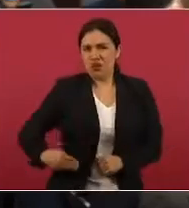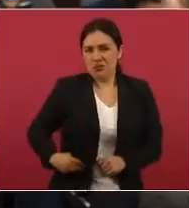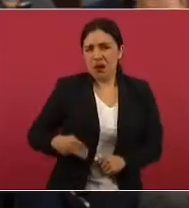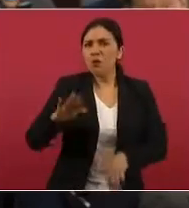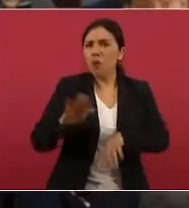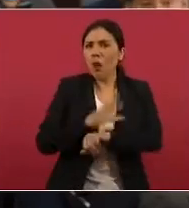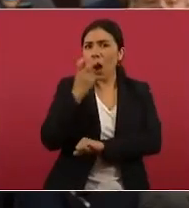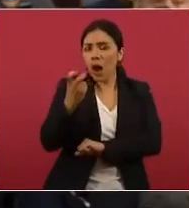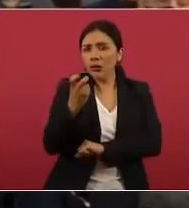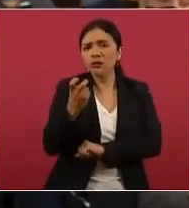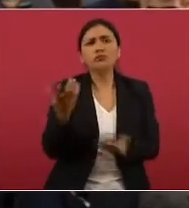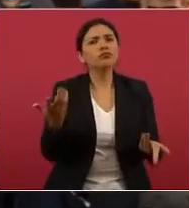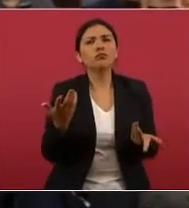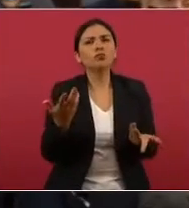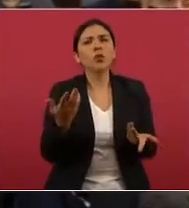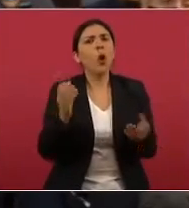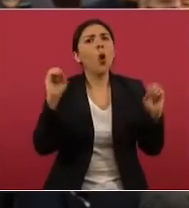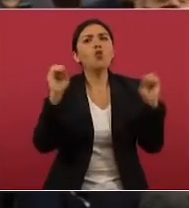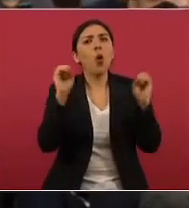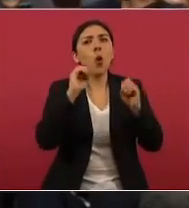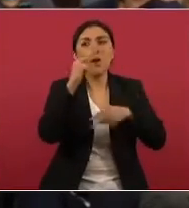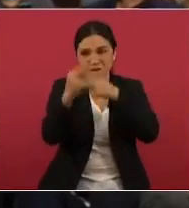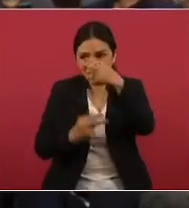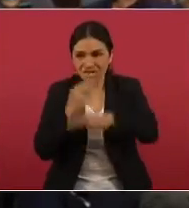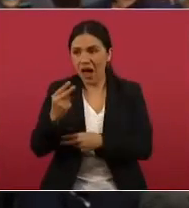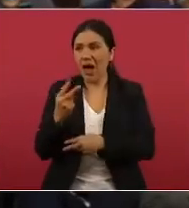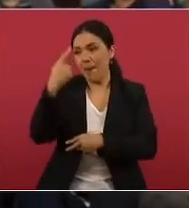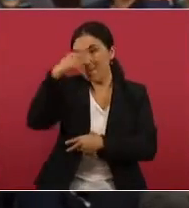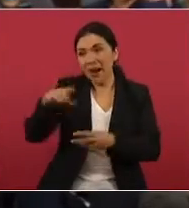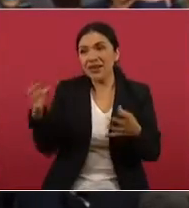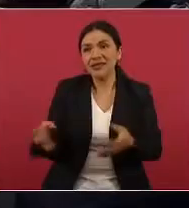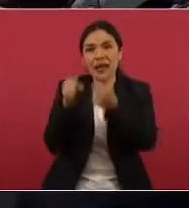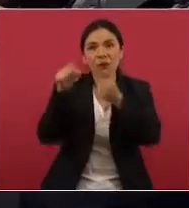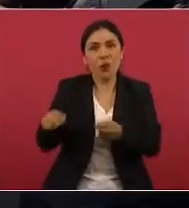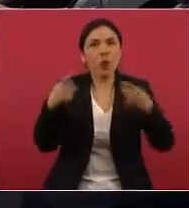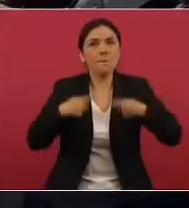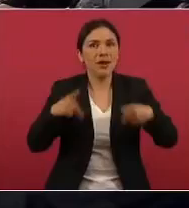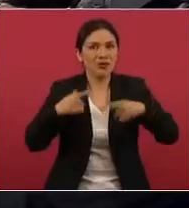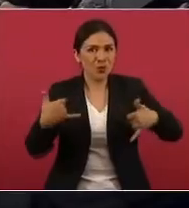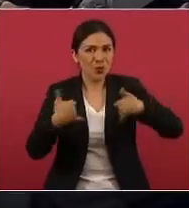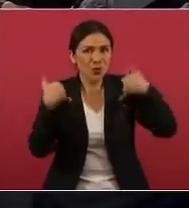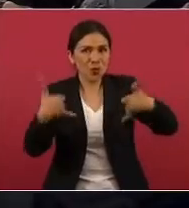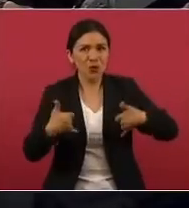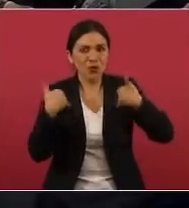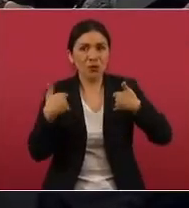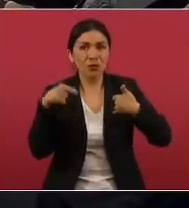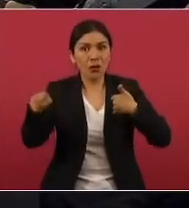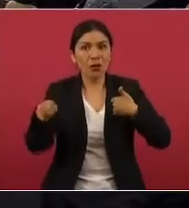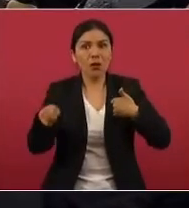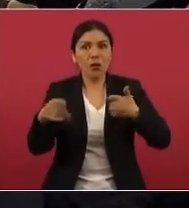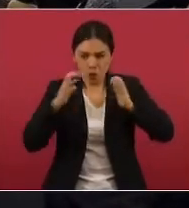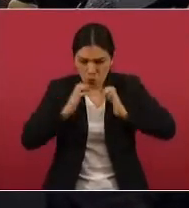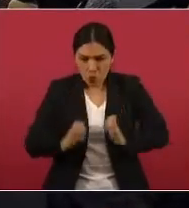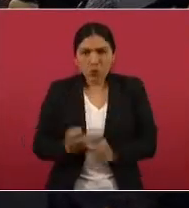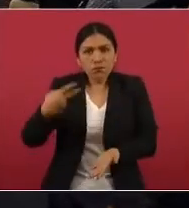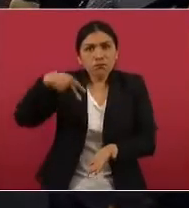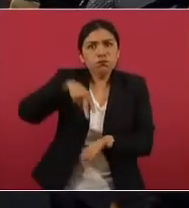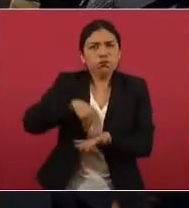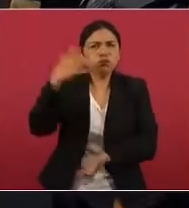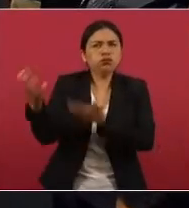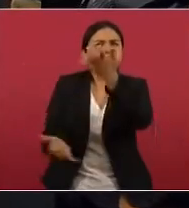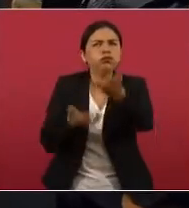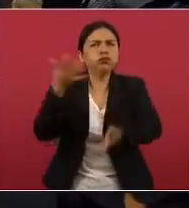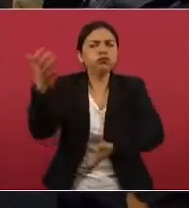Al no llegar a rescatar a este joven, que bueno, pues fue quemado vivo, y